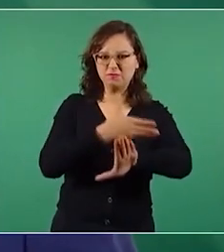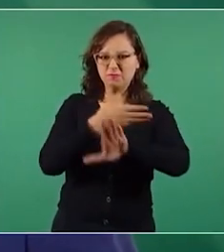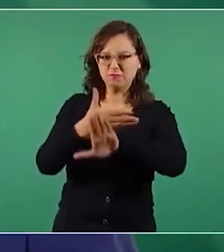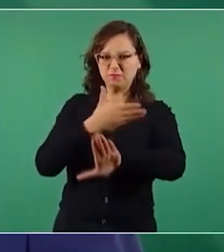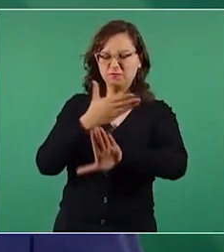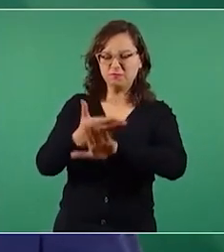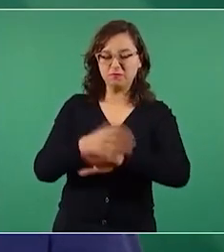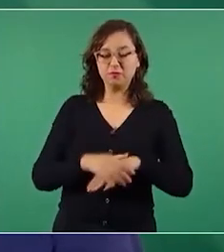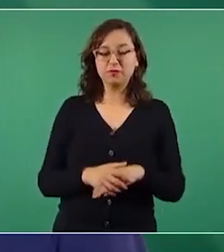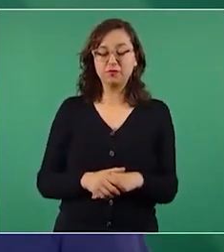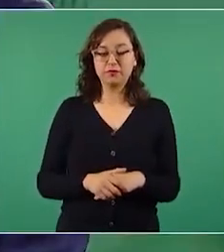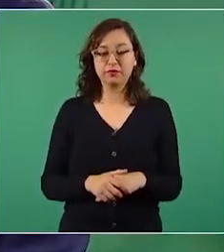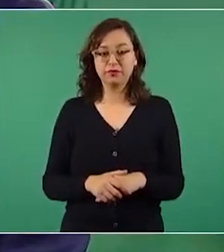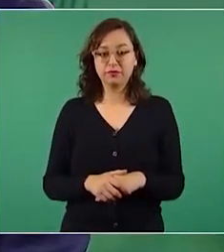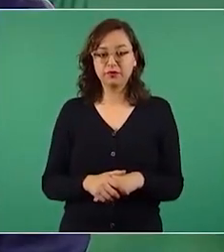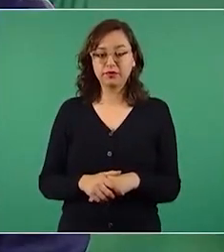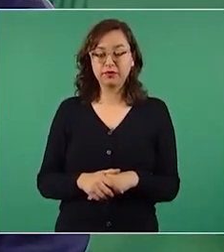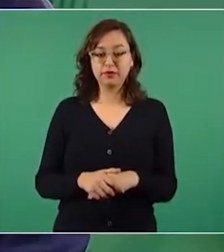por